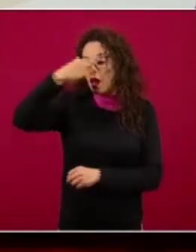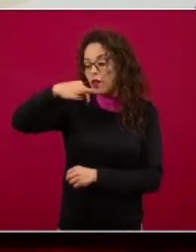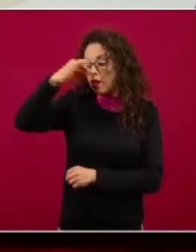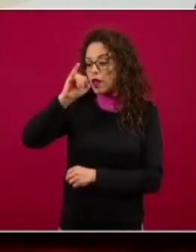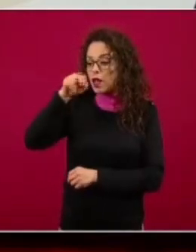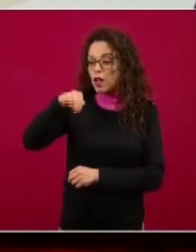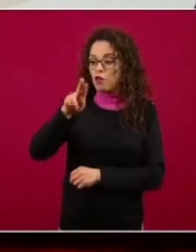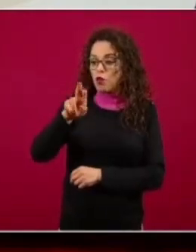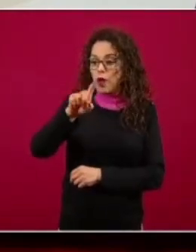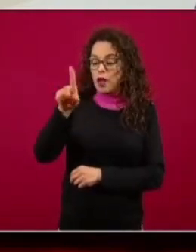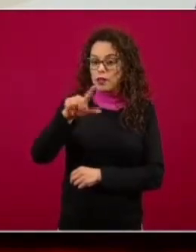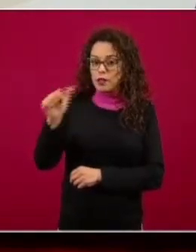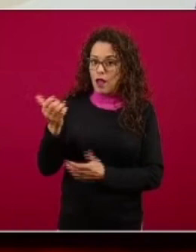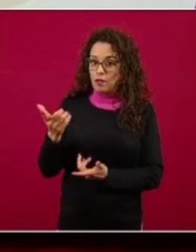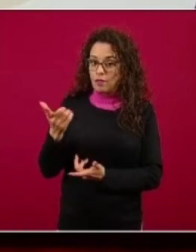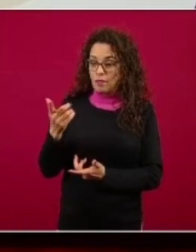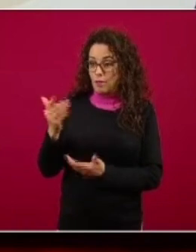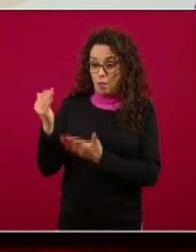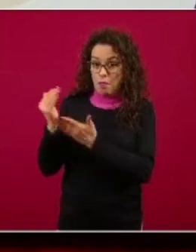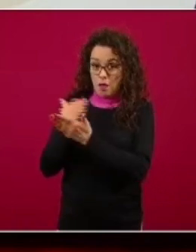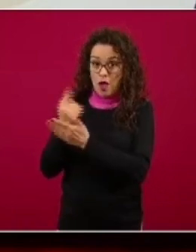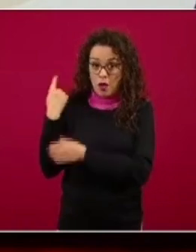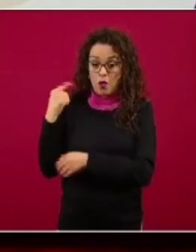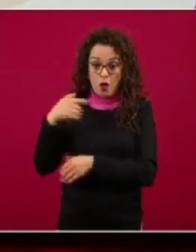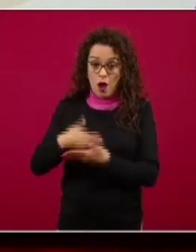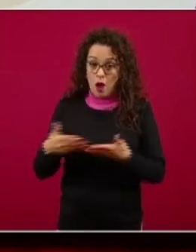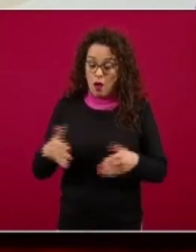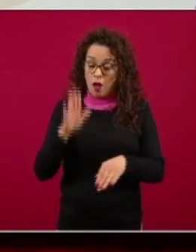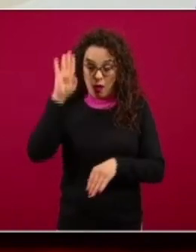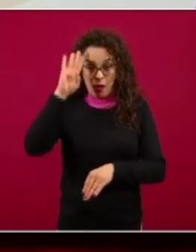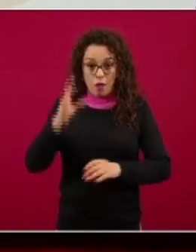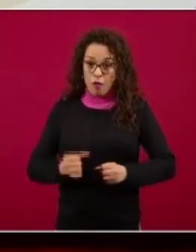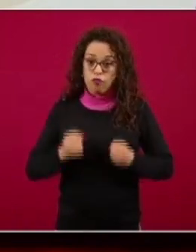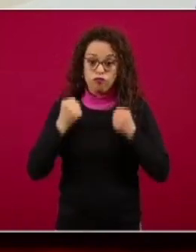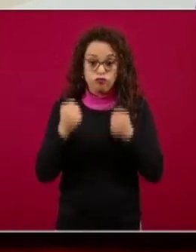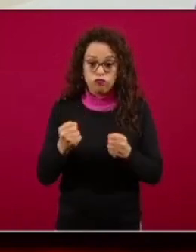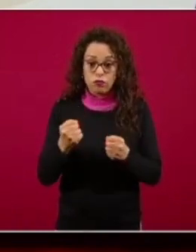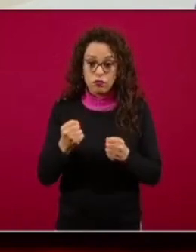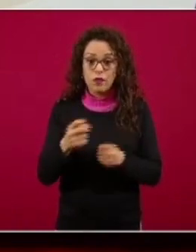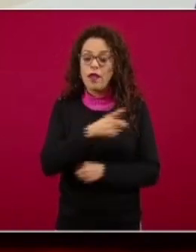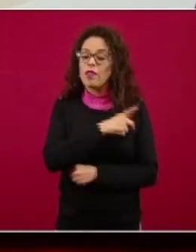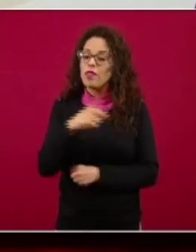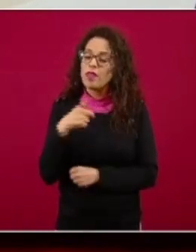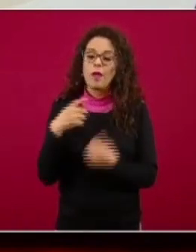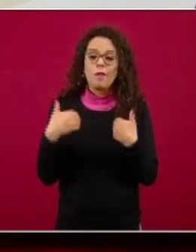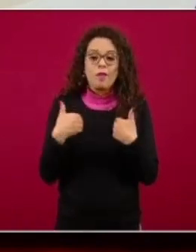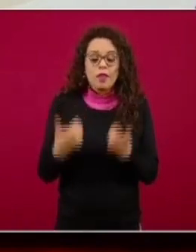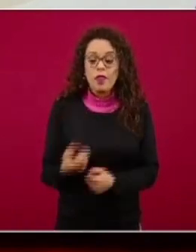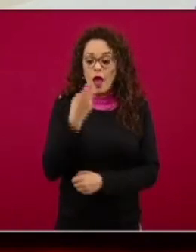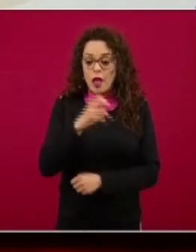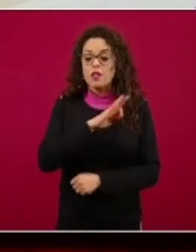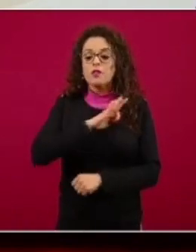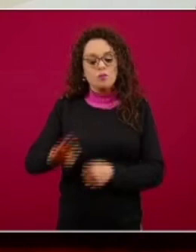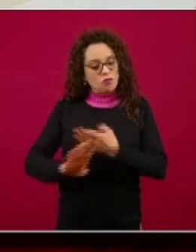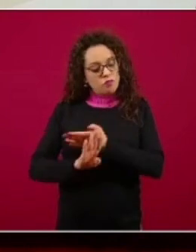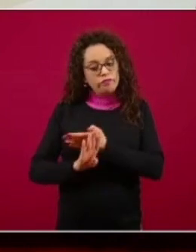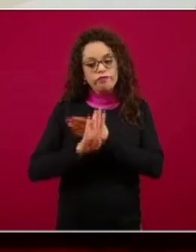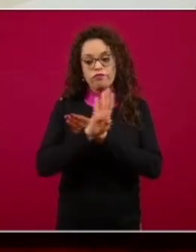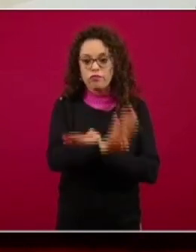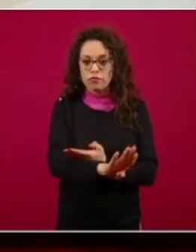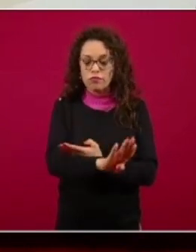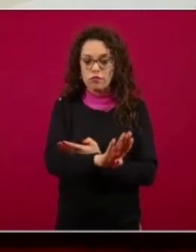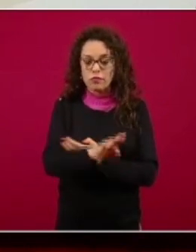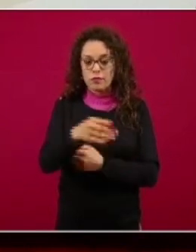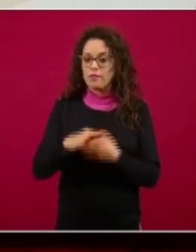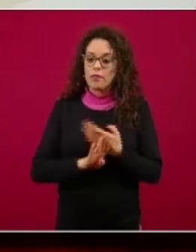Y por eso creo que es importante que se sepa para tener conciencia de que eso se puede evitar, llegar a esos extremos de gravedad. Los